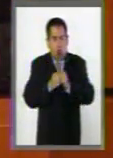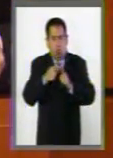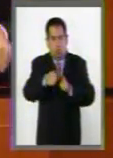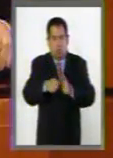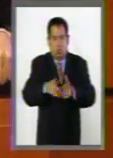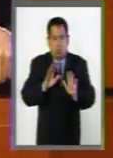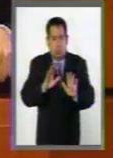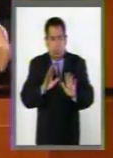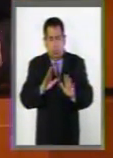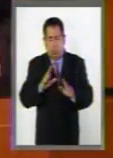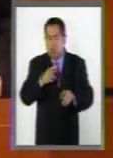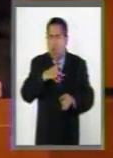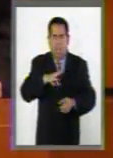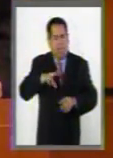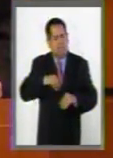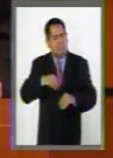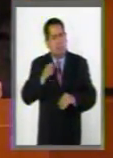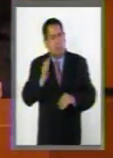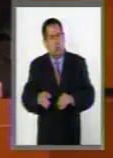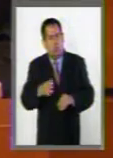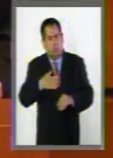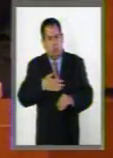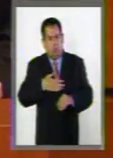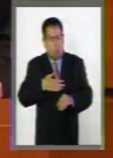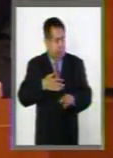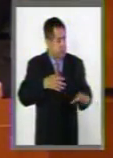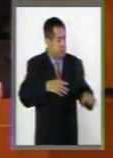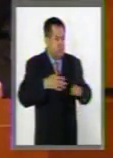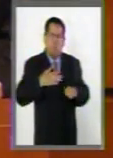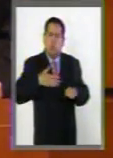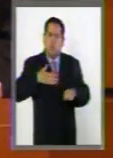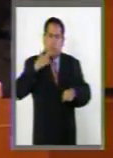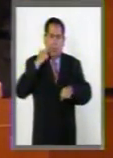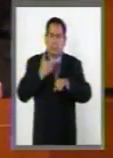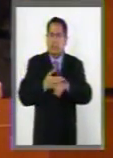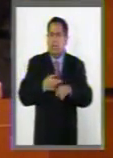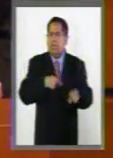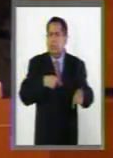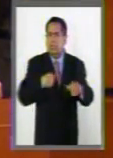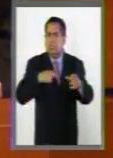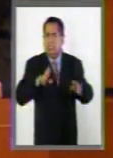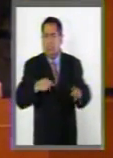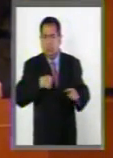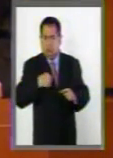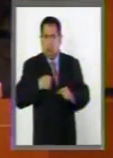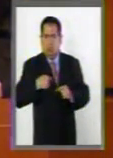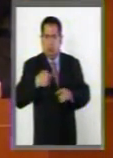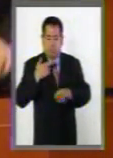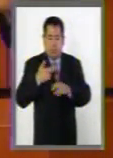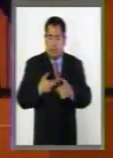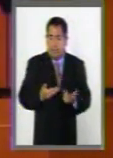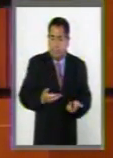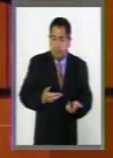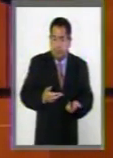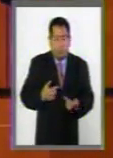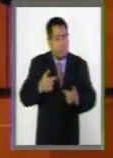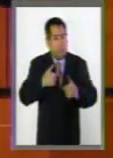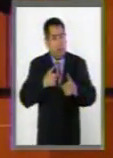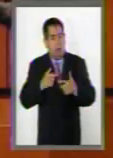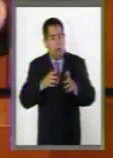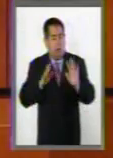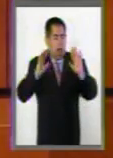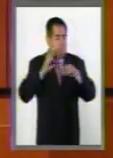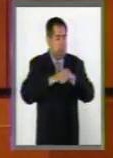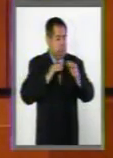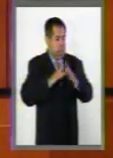el hecho de haber adquirido la representación legal, no se quieran asumir